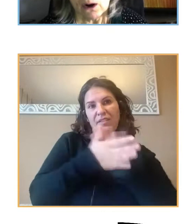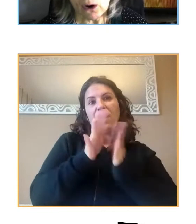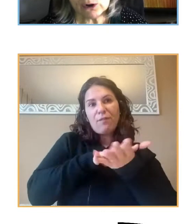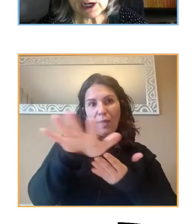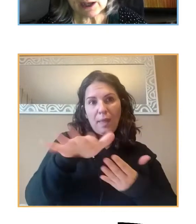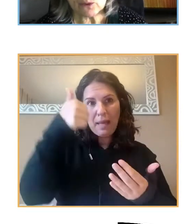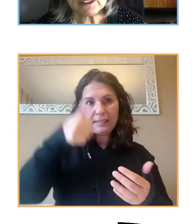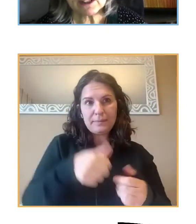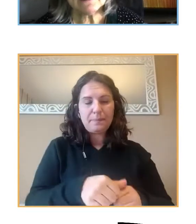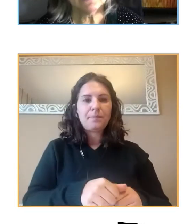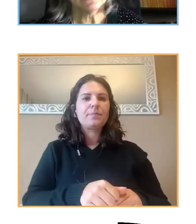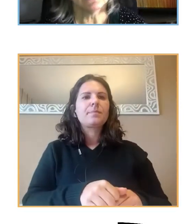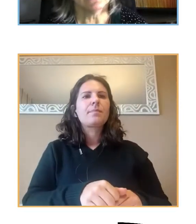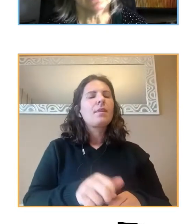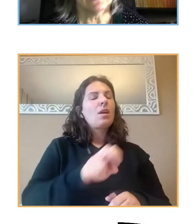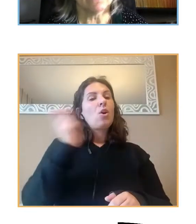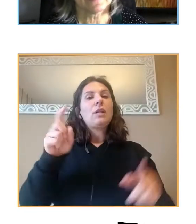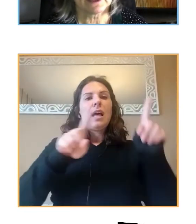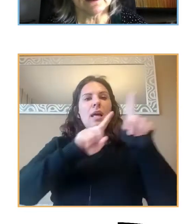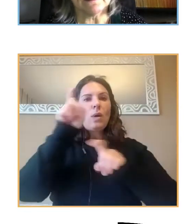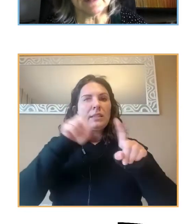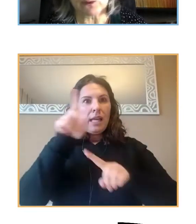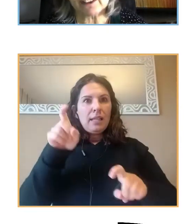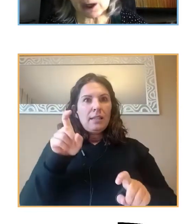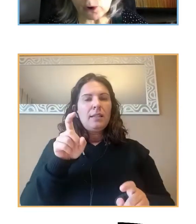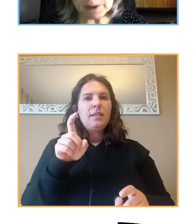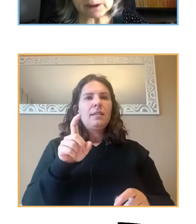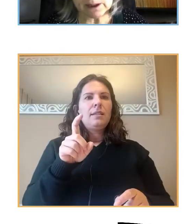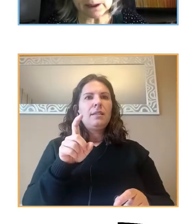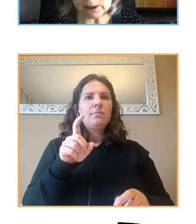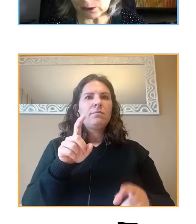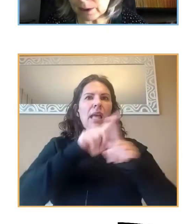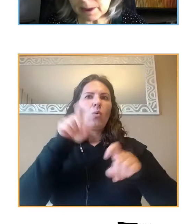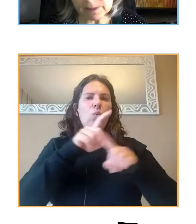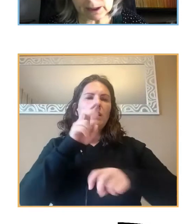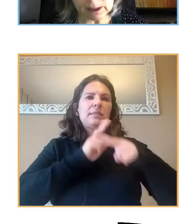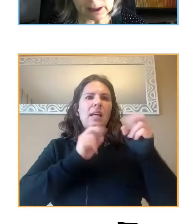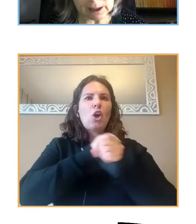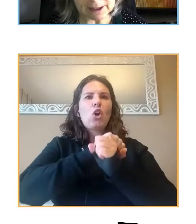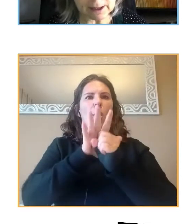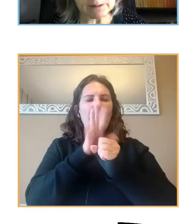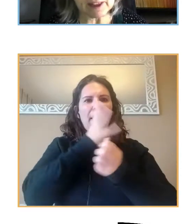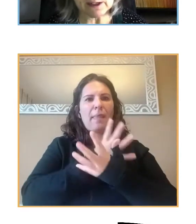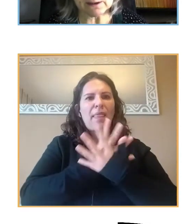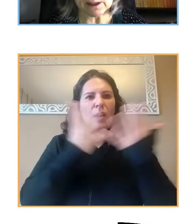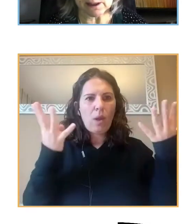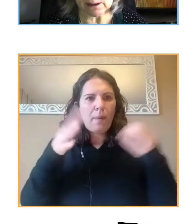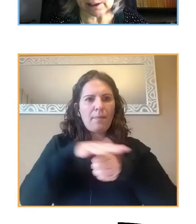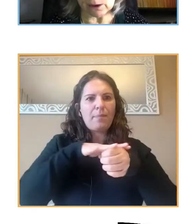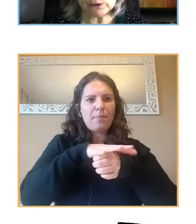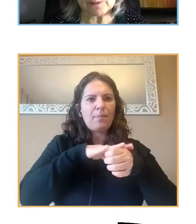Otra encuesta, la encuesta COVID-19 del área de Madrid